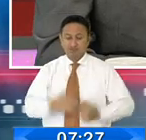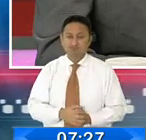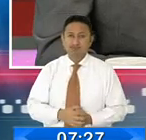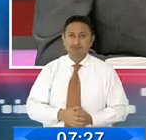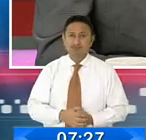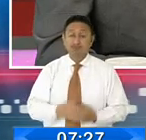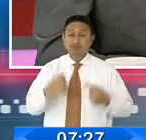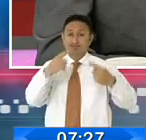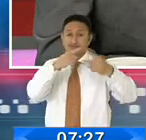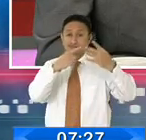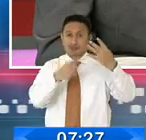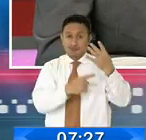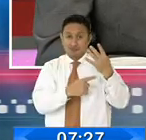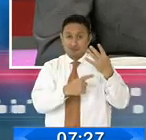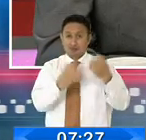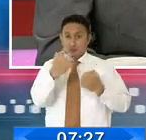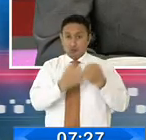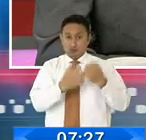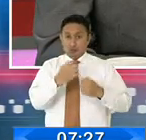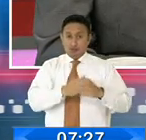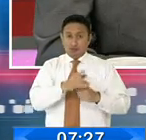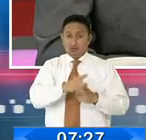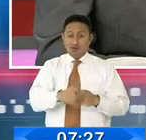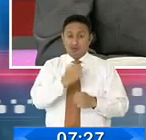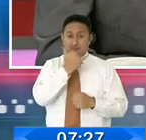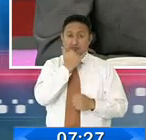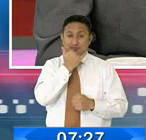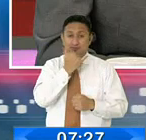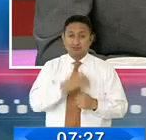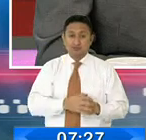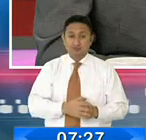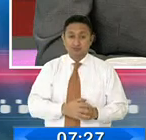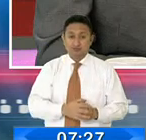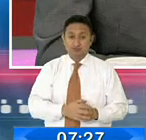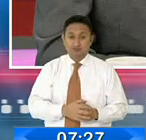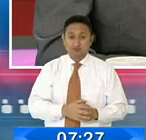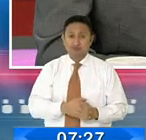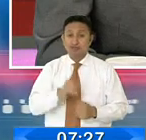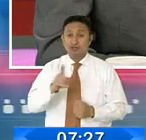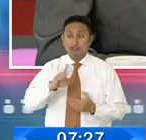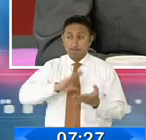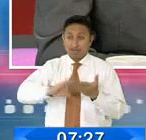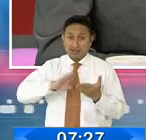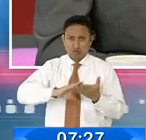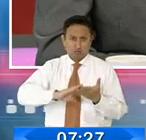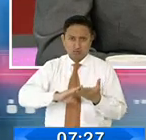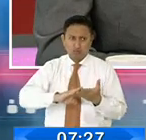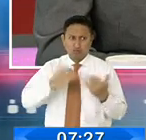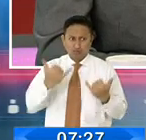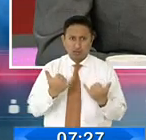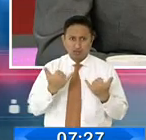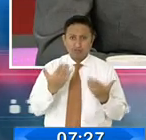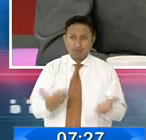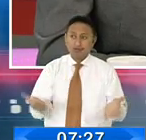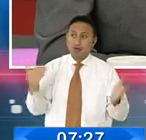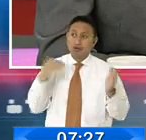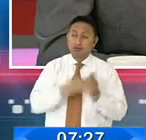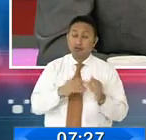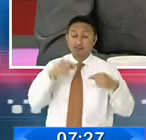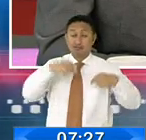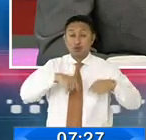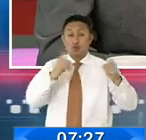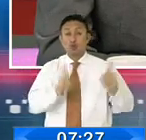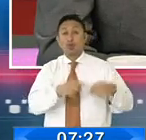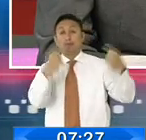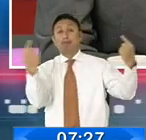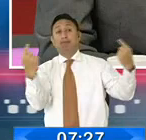por todo ese tipo de desaciertos en su política, lejos de pedir disculpas, sale con el mismo cuento, aquí hay un enemigo al que